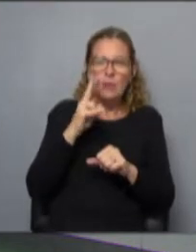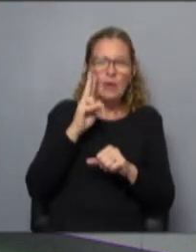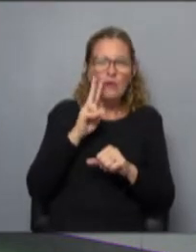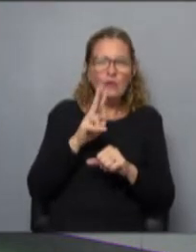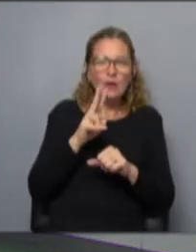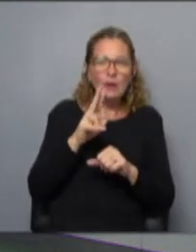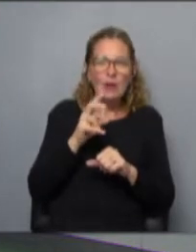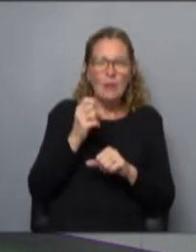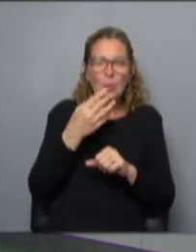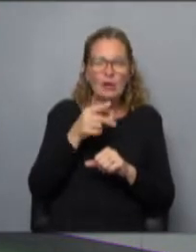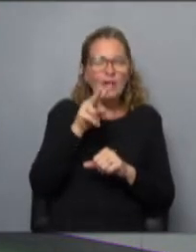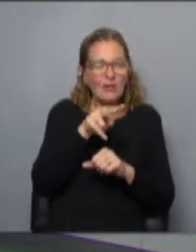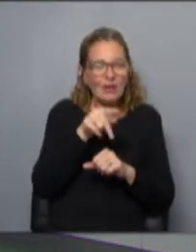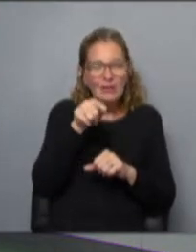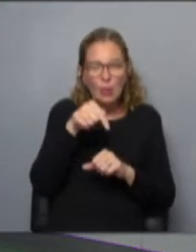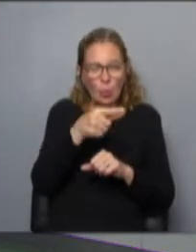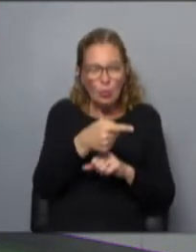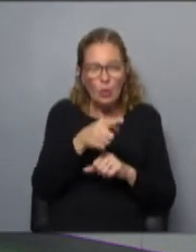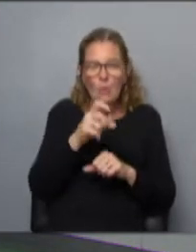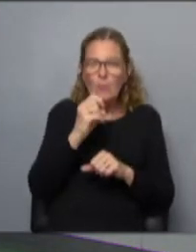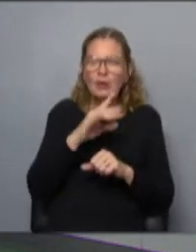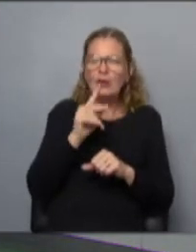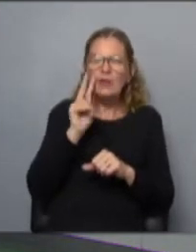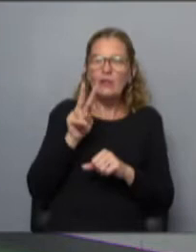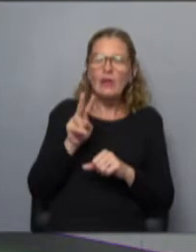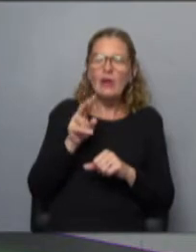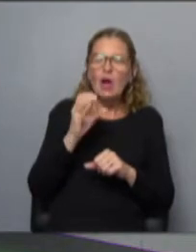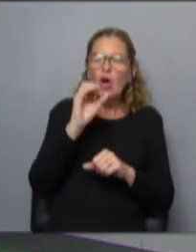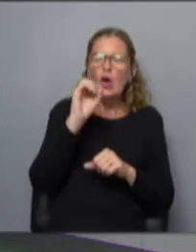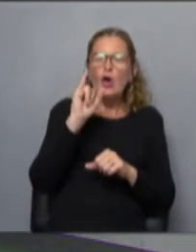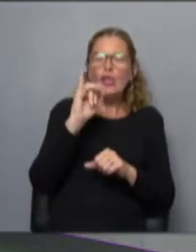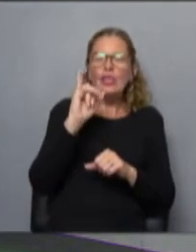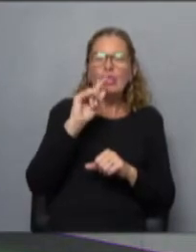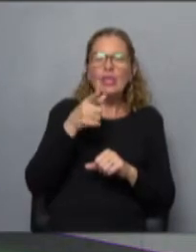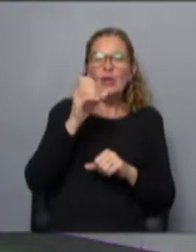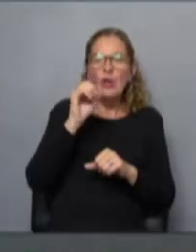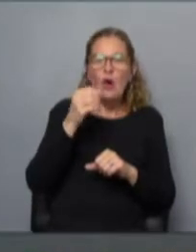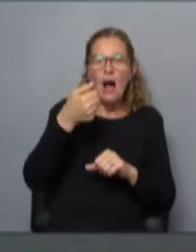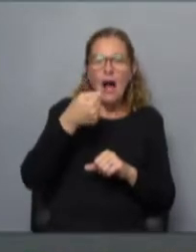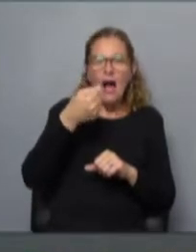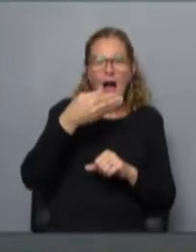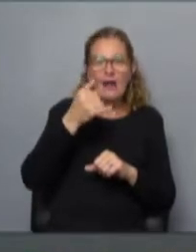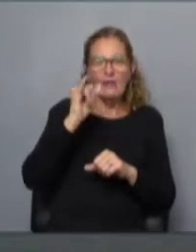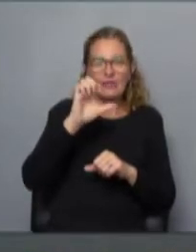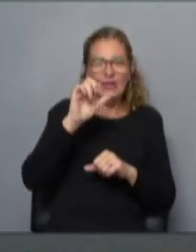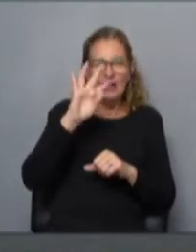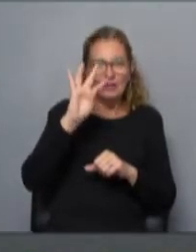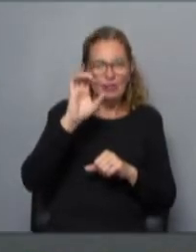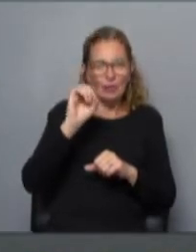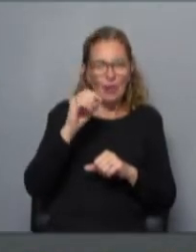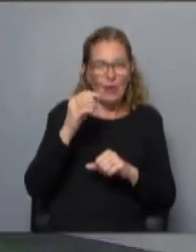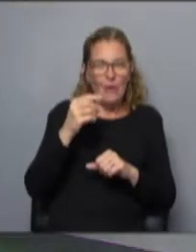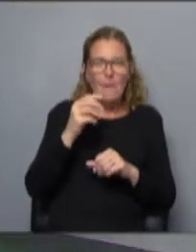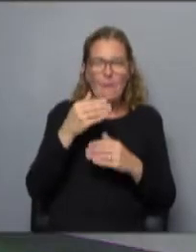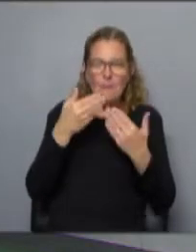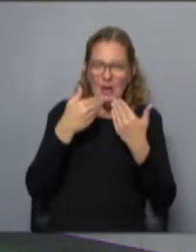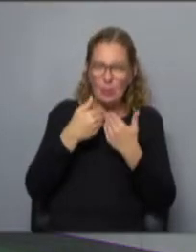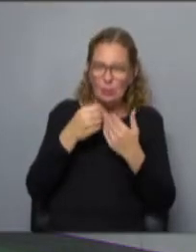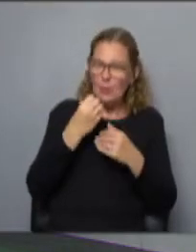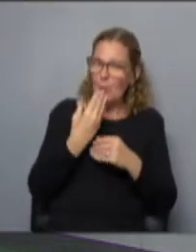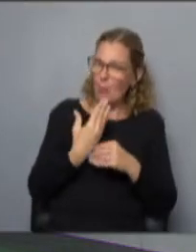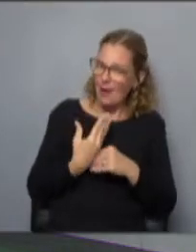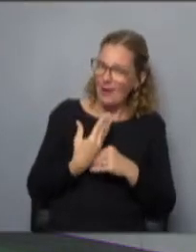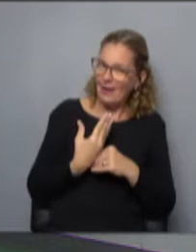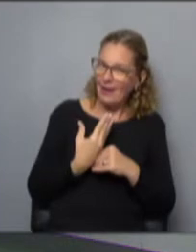posteos y por qué no ves otros. ¿Y qué quiere decir de código abierto? Muy buena pregunta, Martín. A ver. Que algo es de código abierto significa